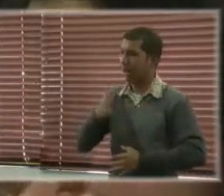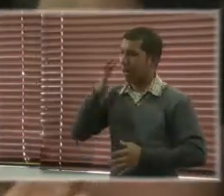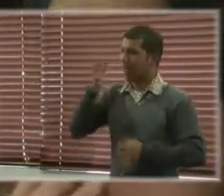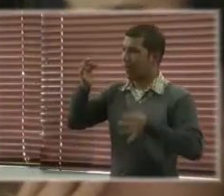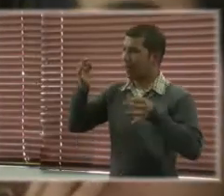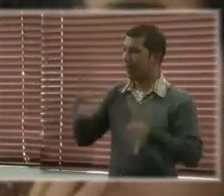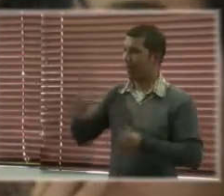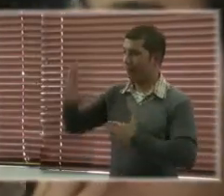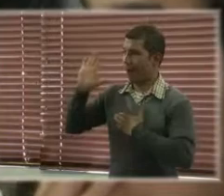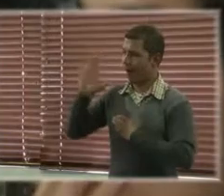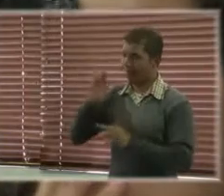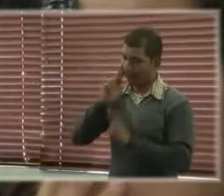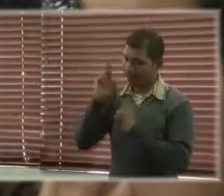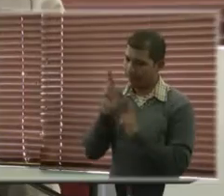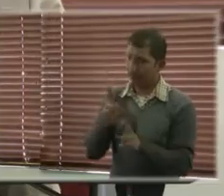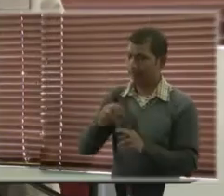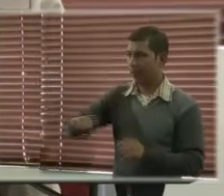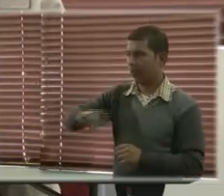Muchas gracias.